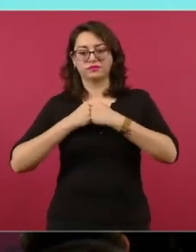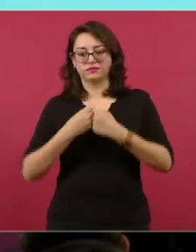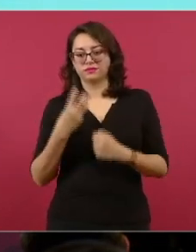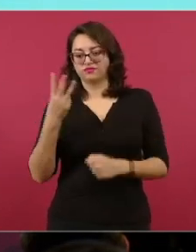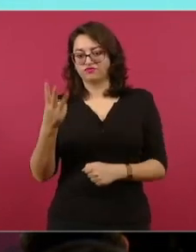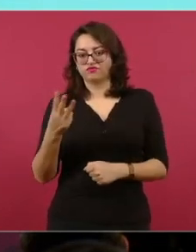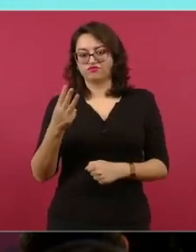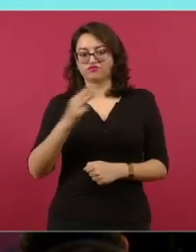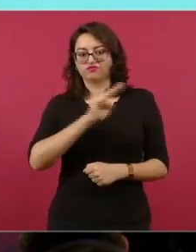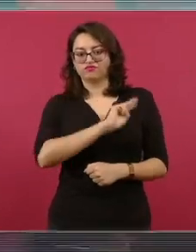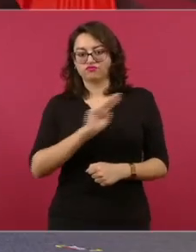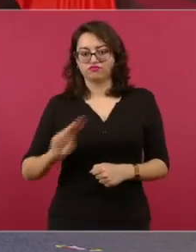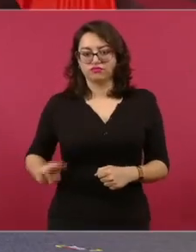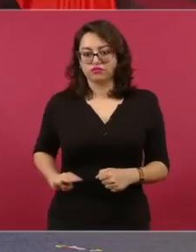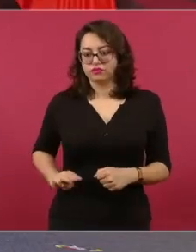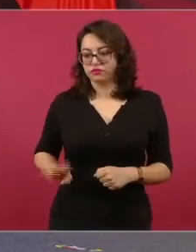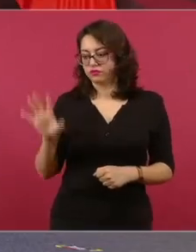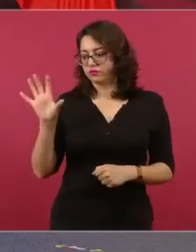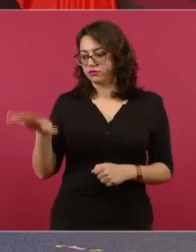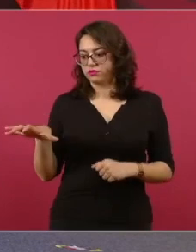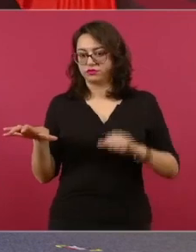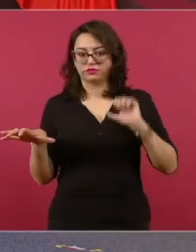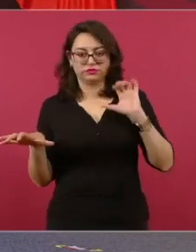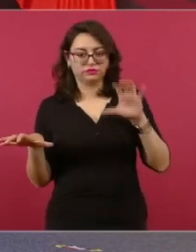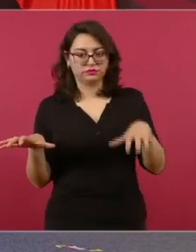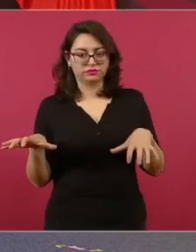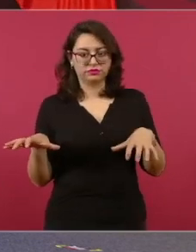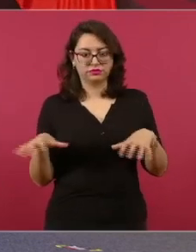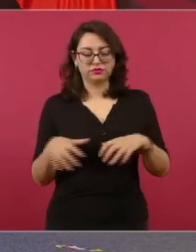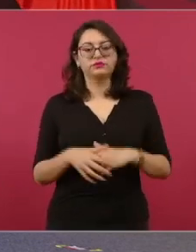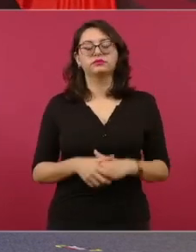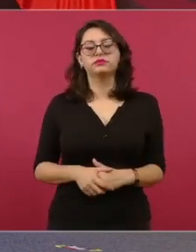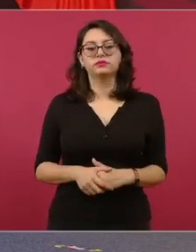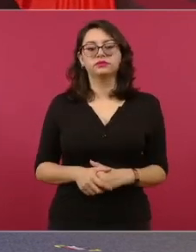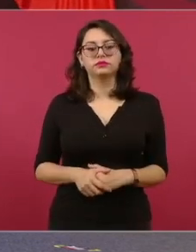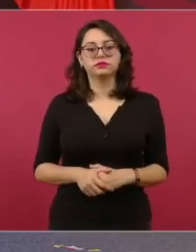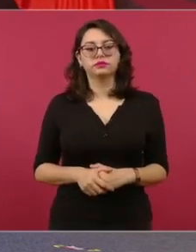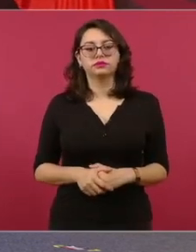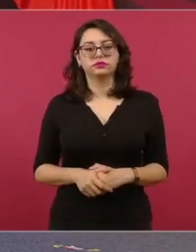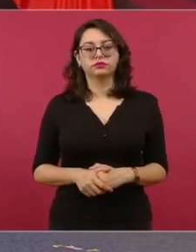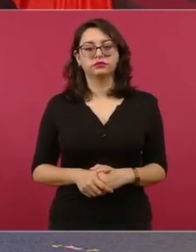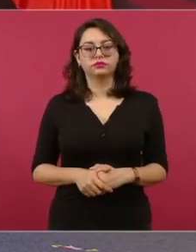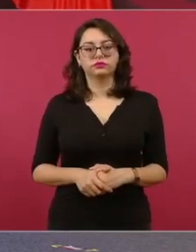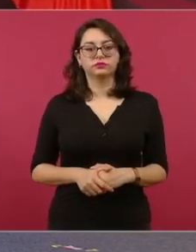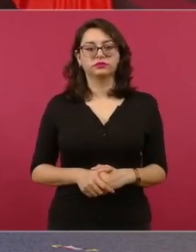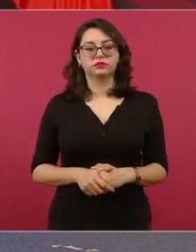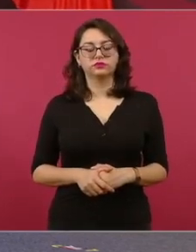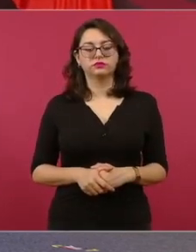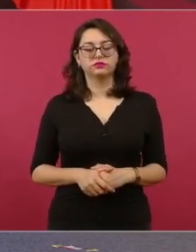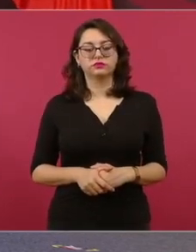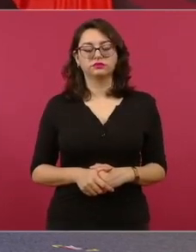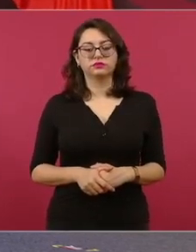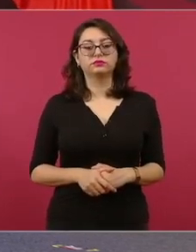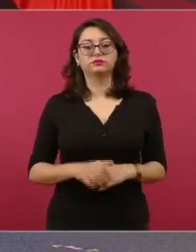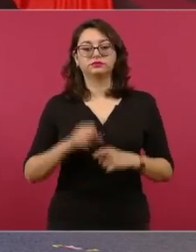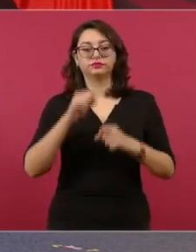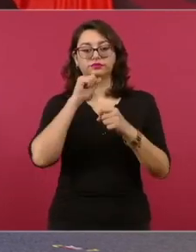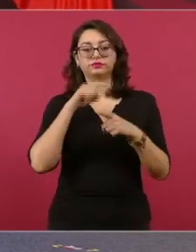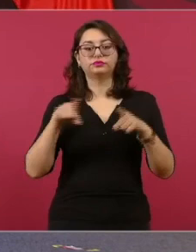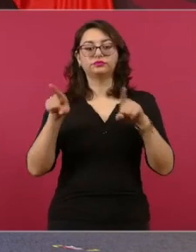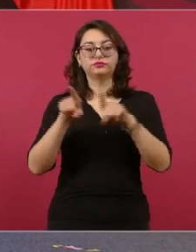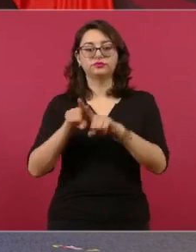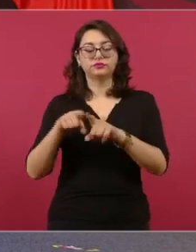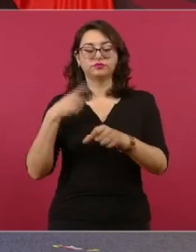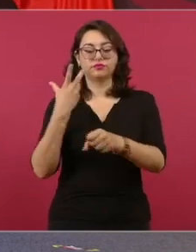para llegar a Tulum, aquí se está habilitando